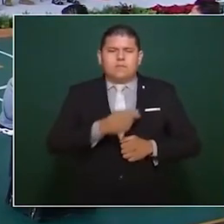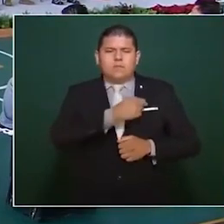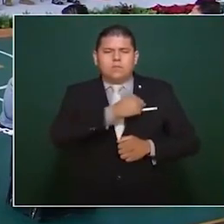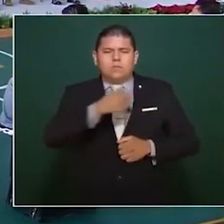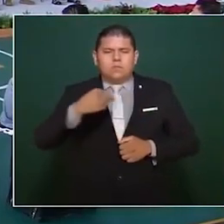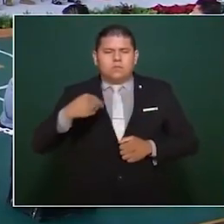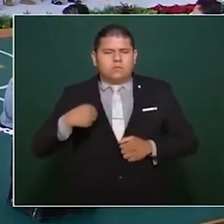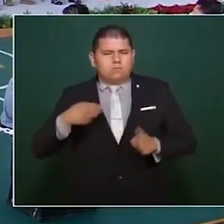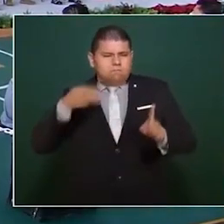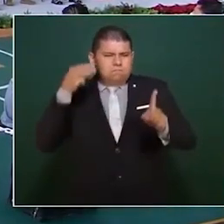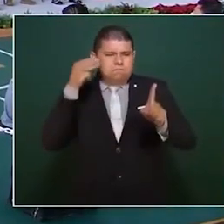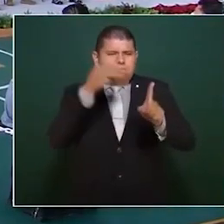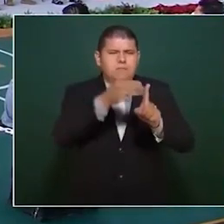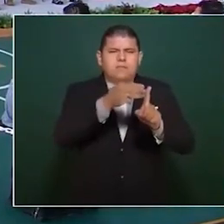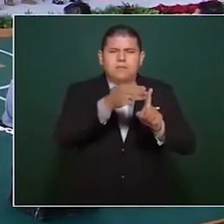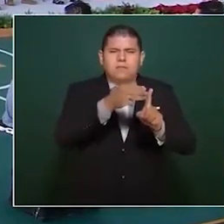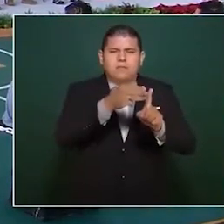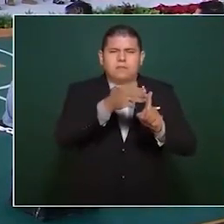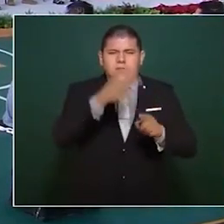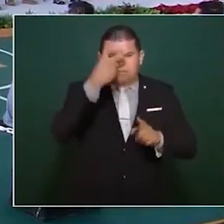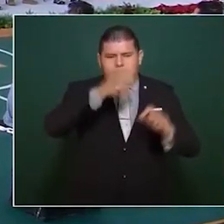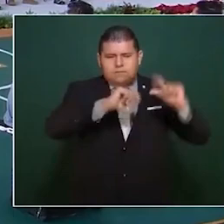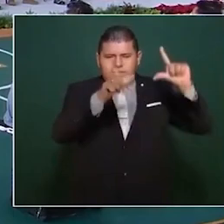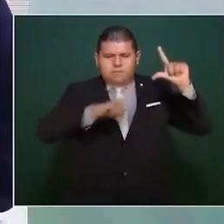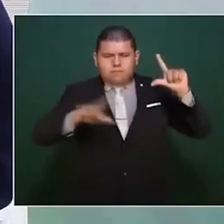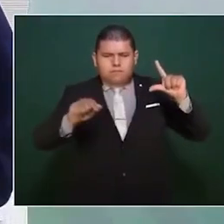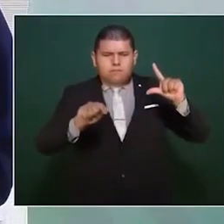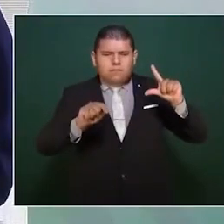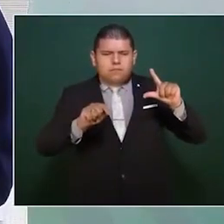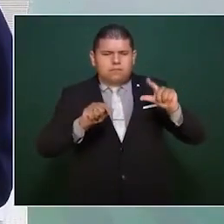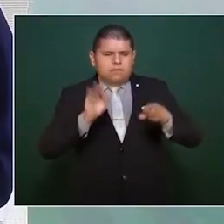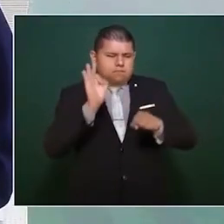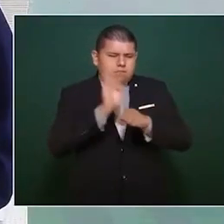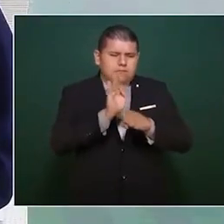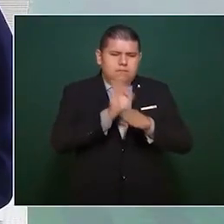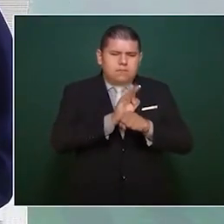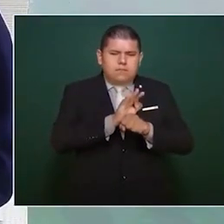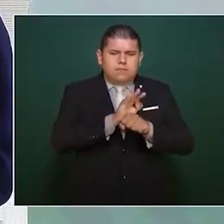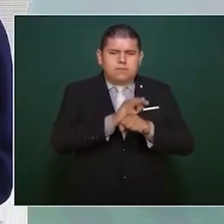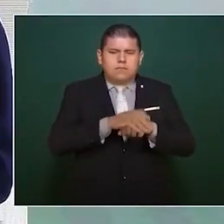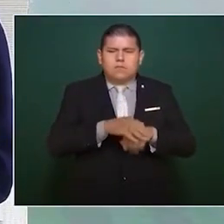a llevar la transformación por la vía democrática